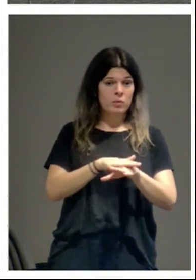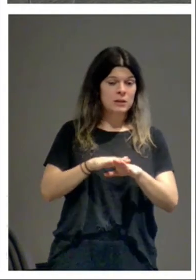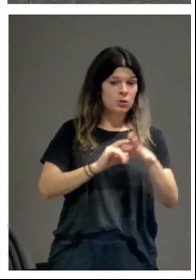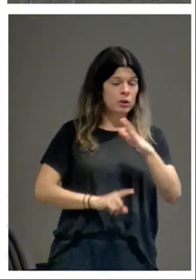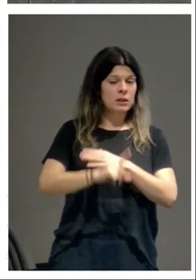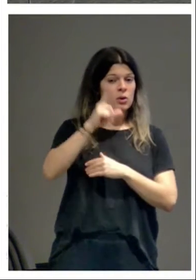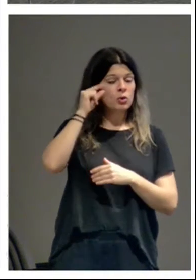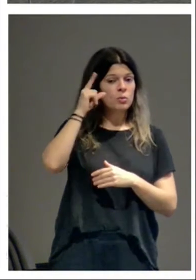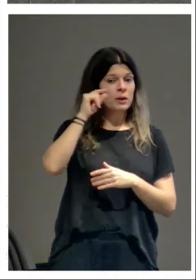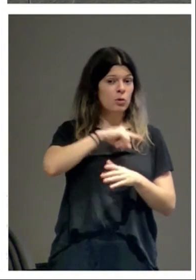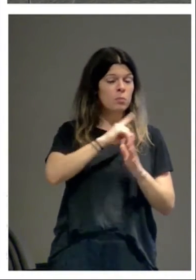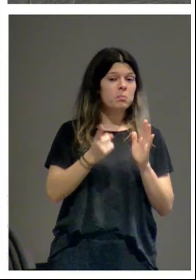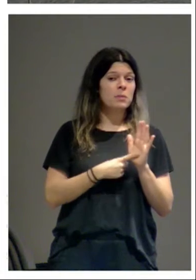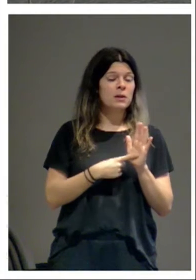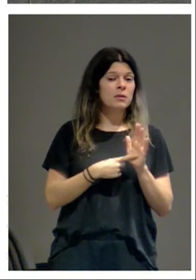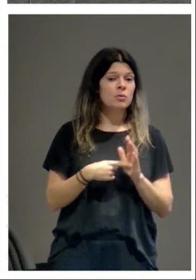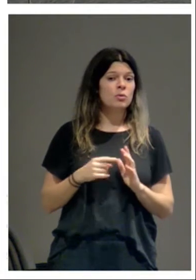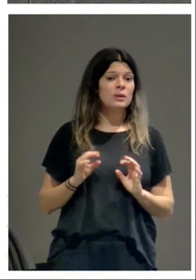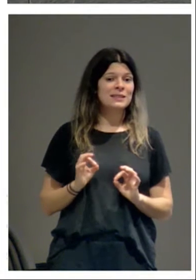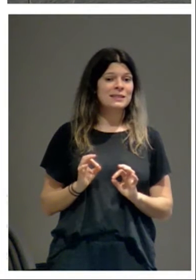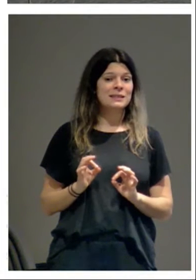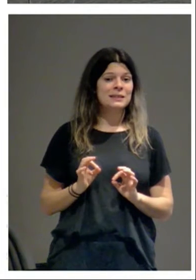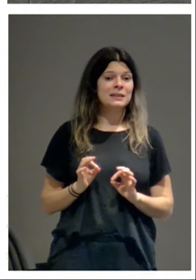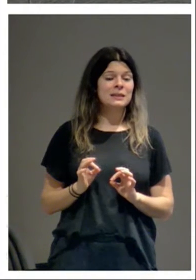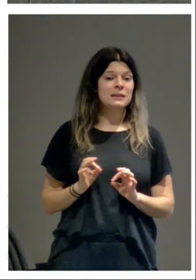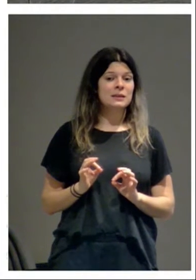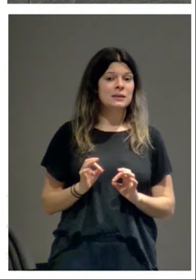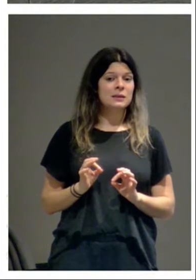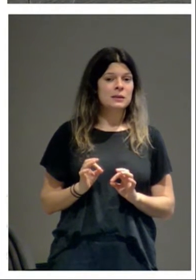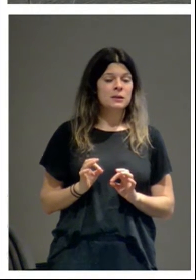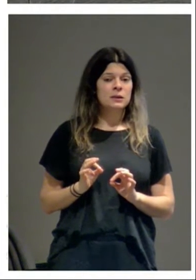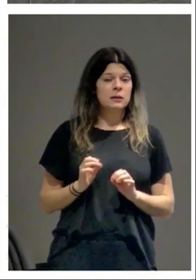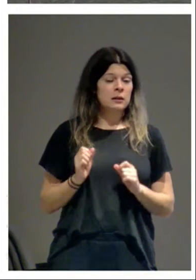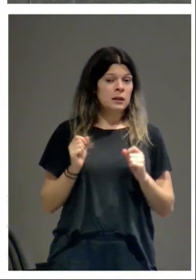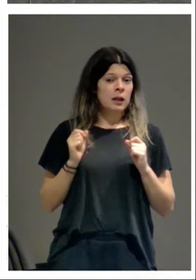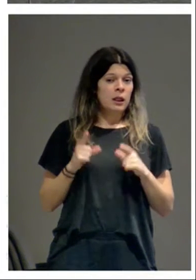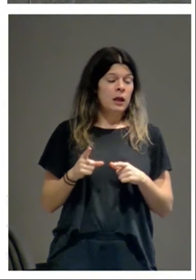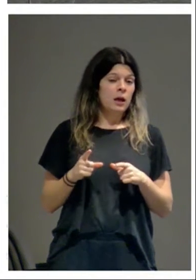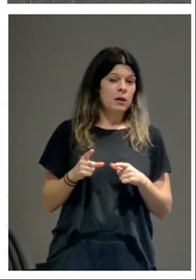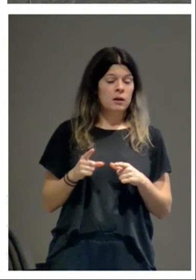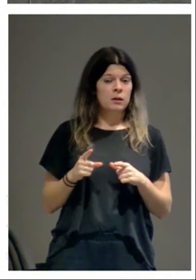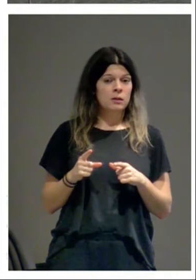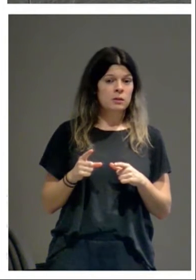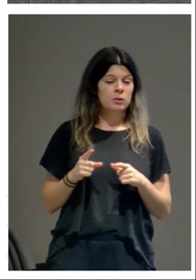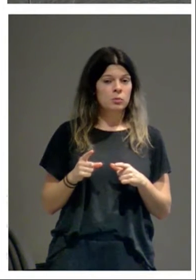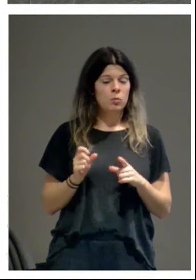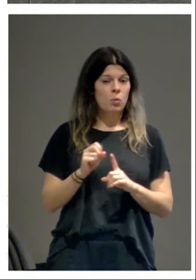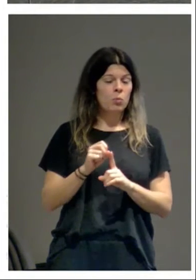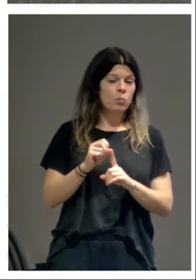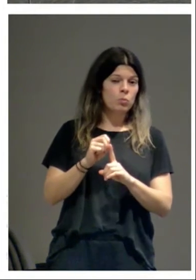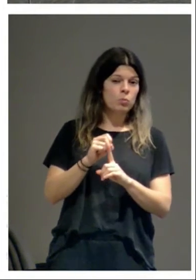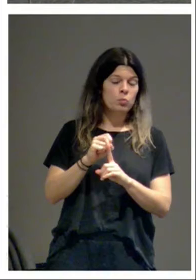desarrollo del románico pleno es la que ha provocado un sesgo, una mirada